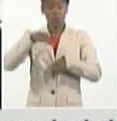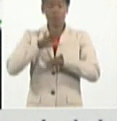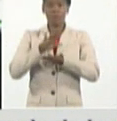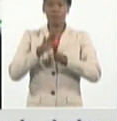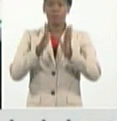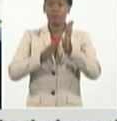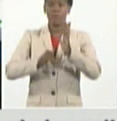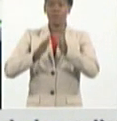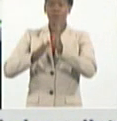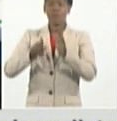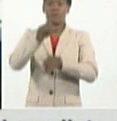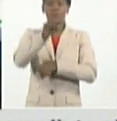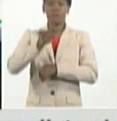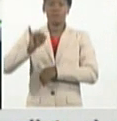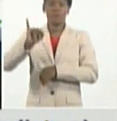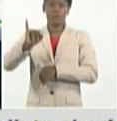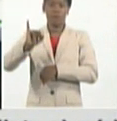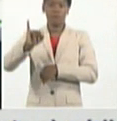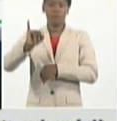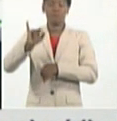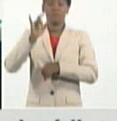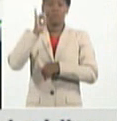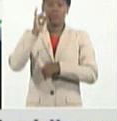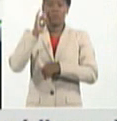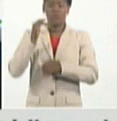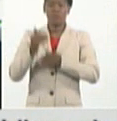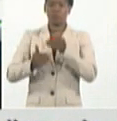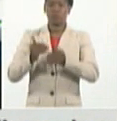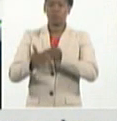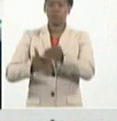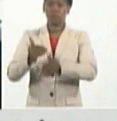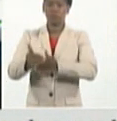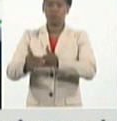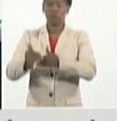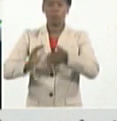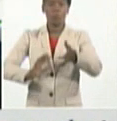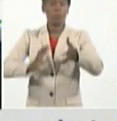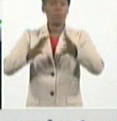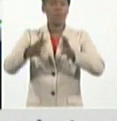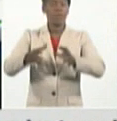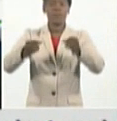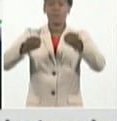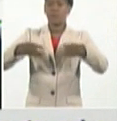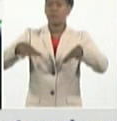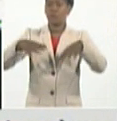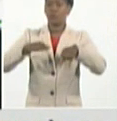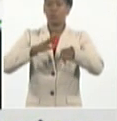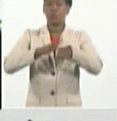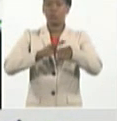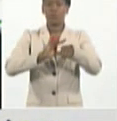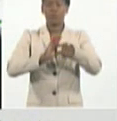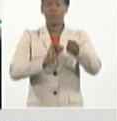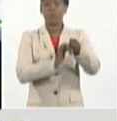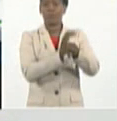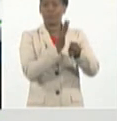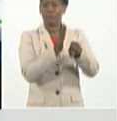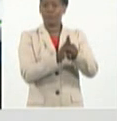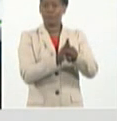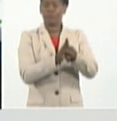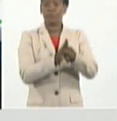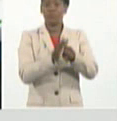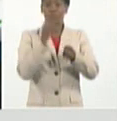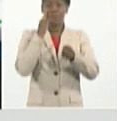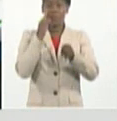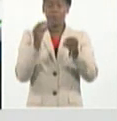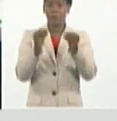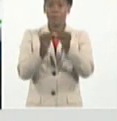combate ininterrumpido a la pandemia en un complejo escenario por la alta transmisión que existe